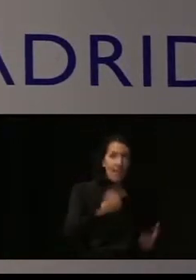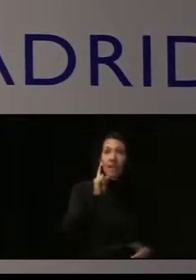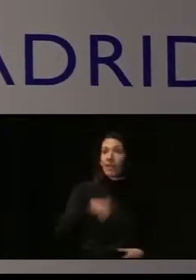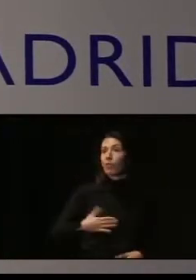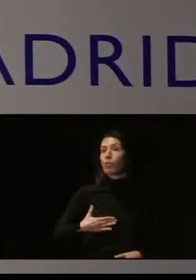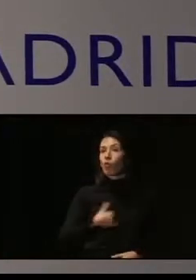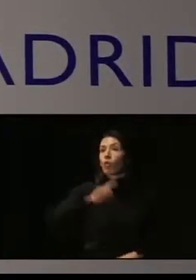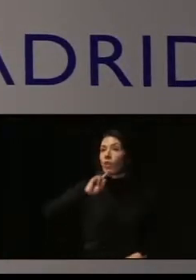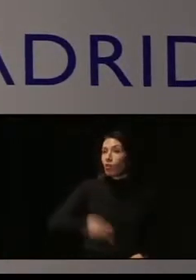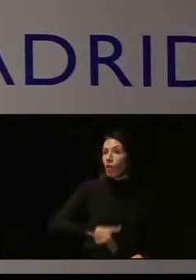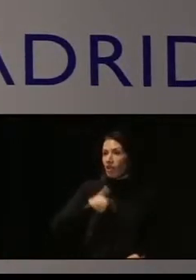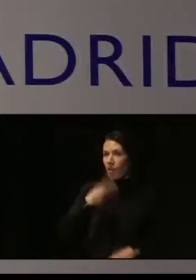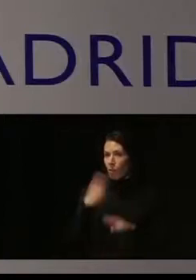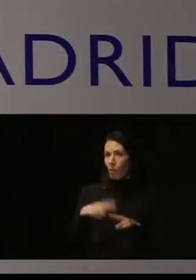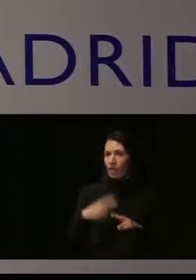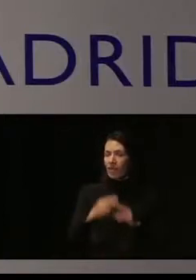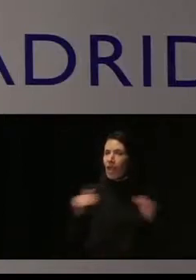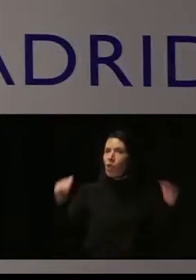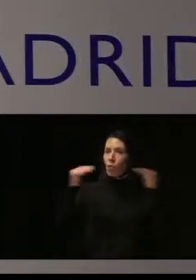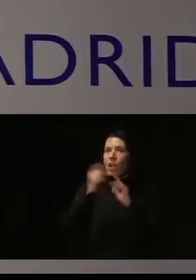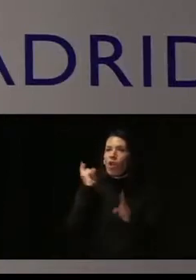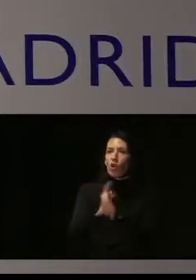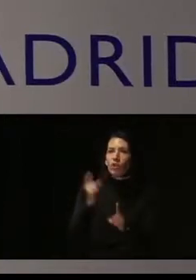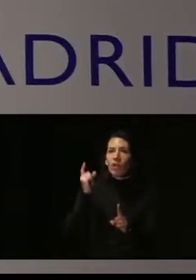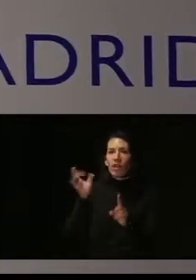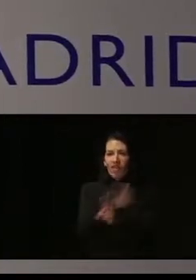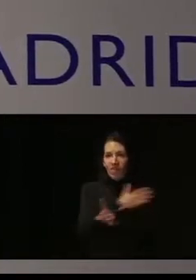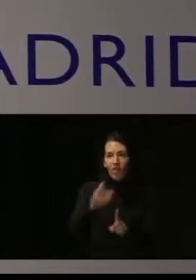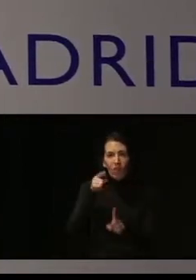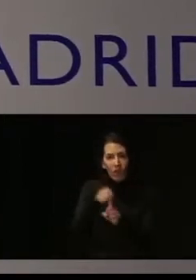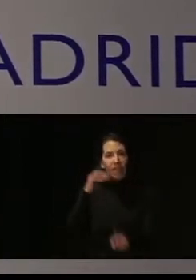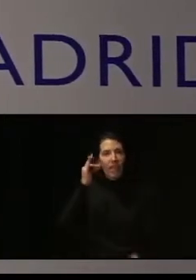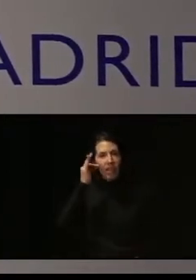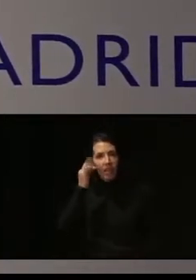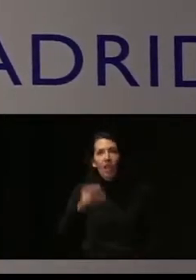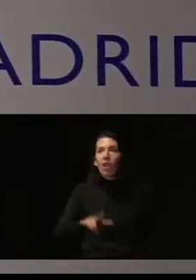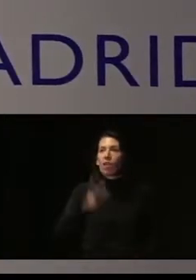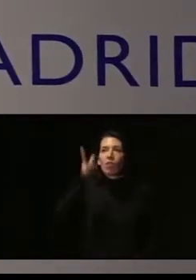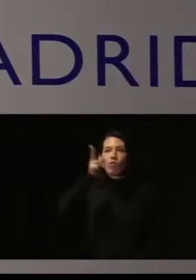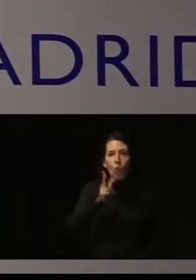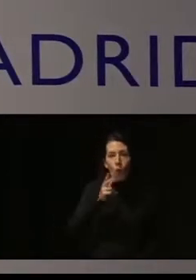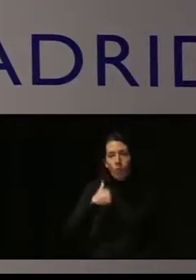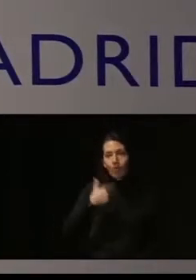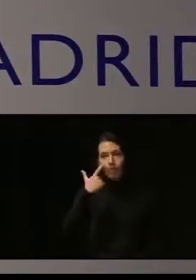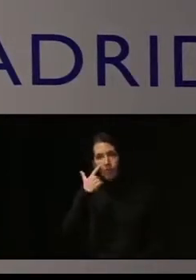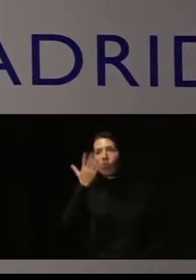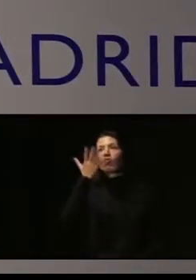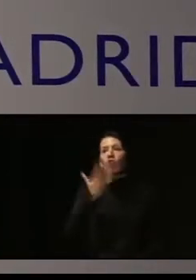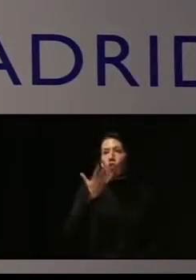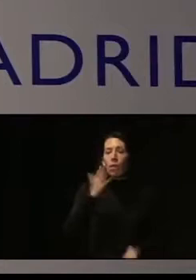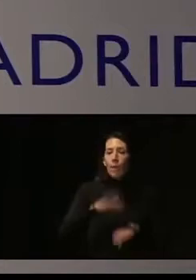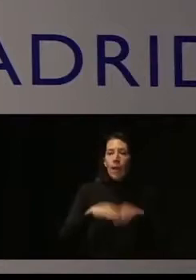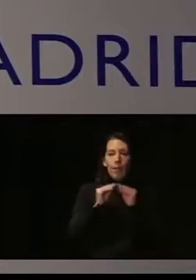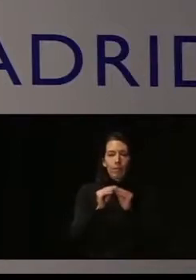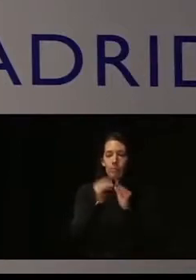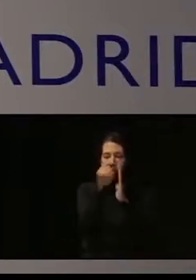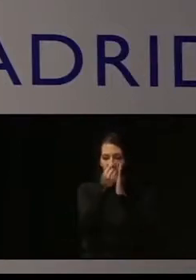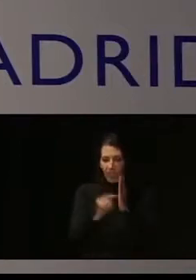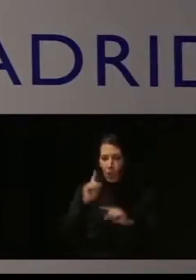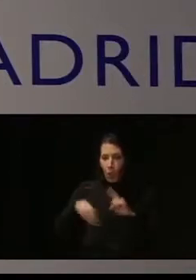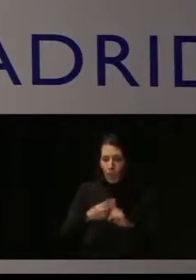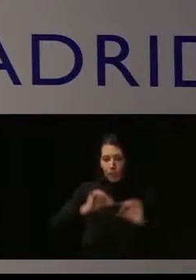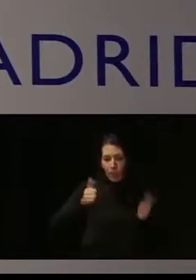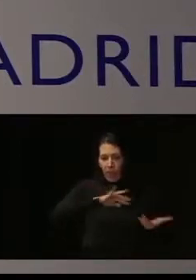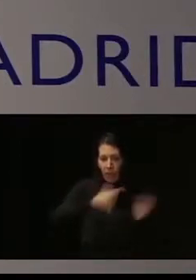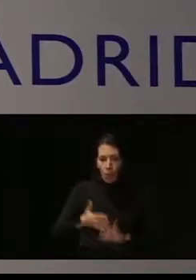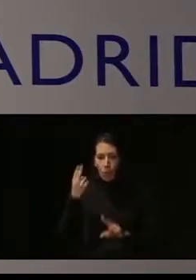directora general de Políticas de Igualdad y contra la Violencia de Género, tiene el privilegio de estar en primera línea para el diseño y puesta marcha de políticas públicas